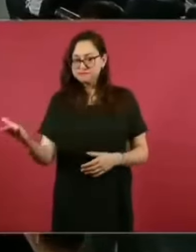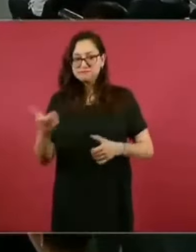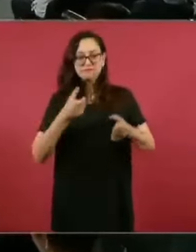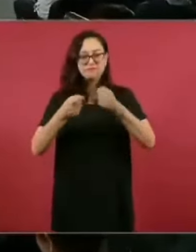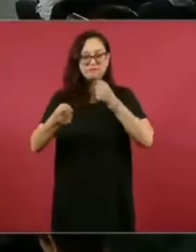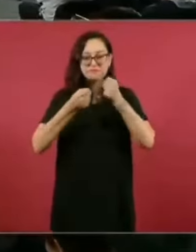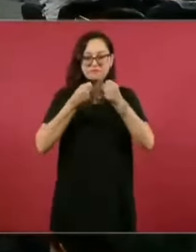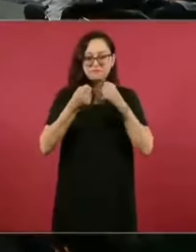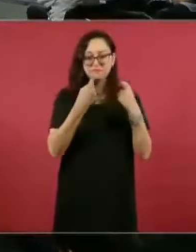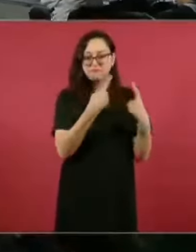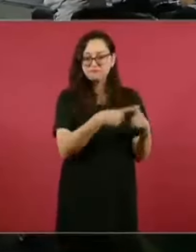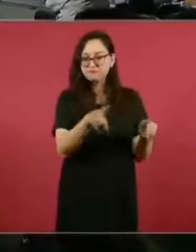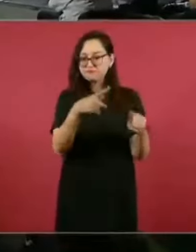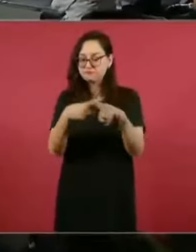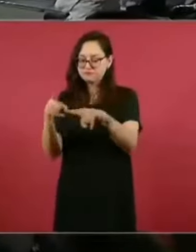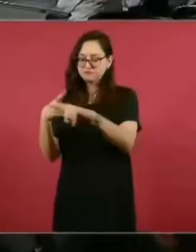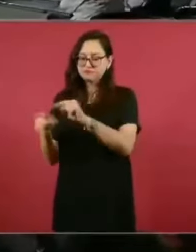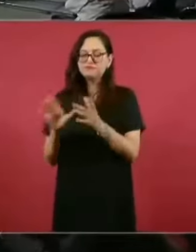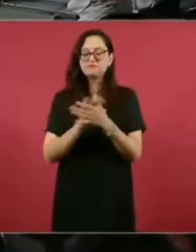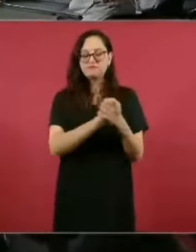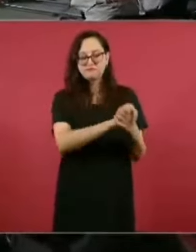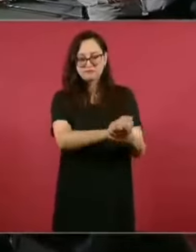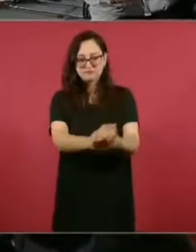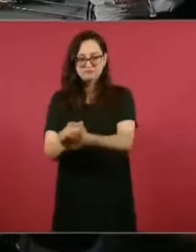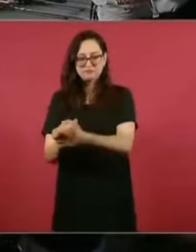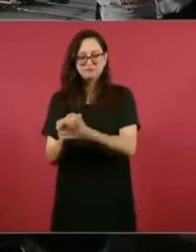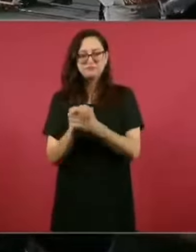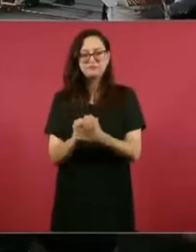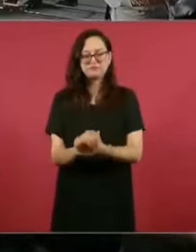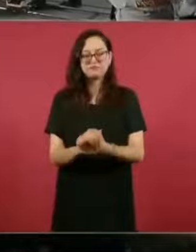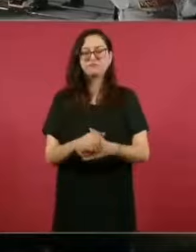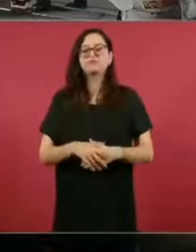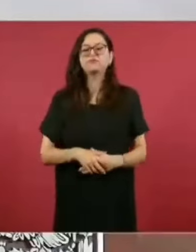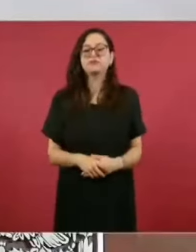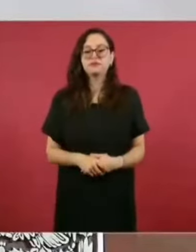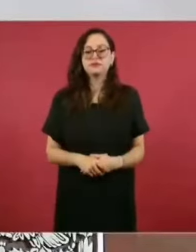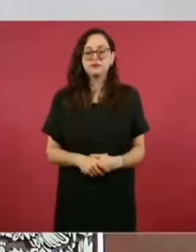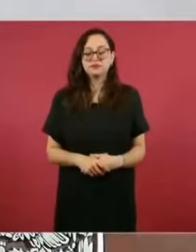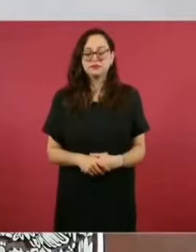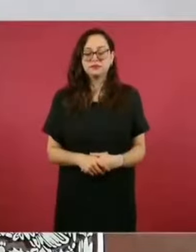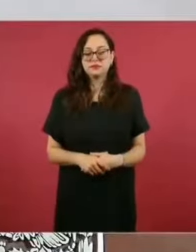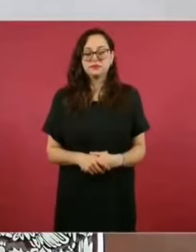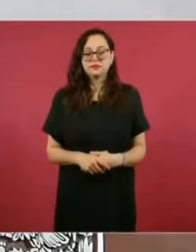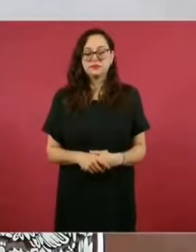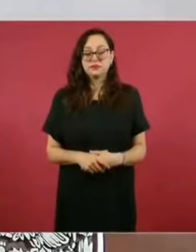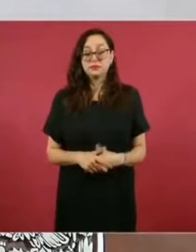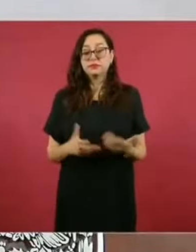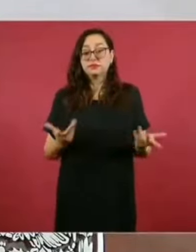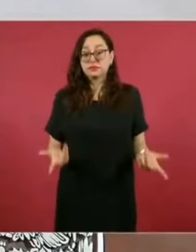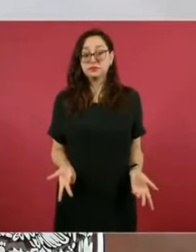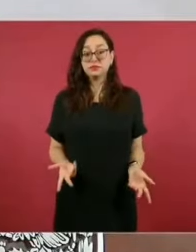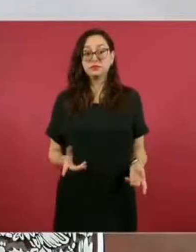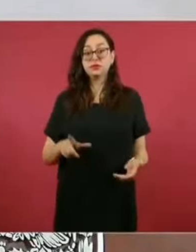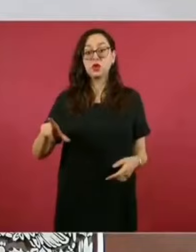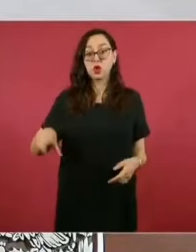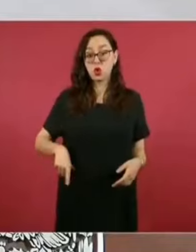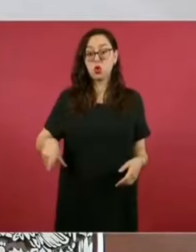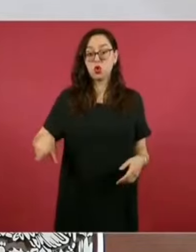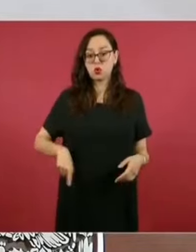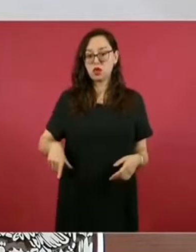escuchan. Como bien señala el presidente, el único caso de corrupción de esta